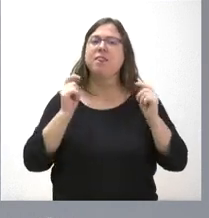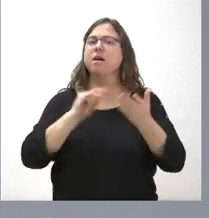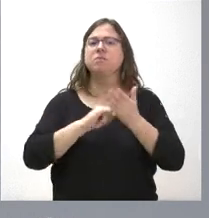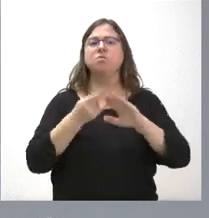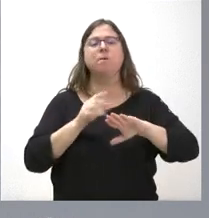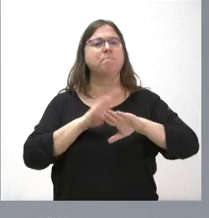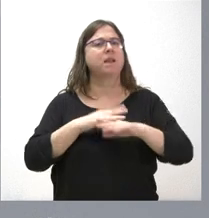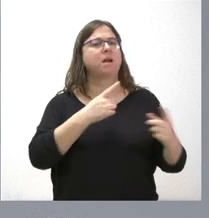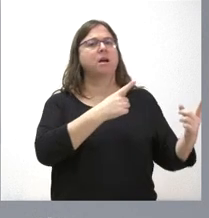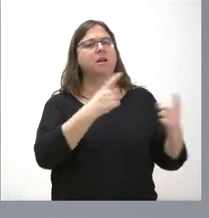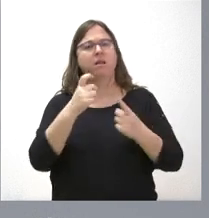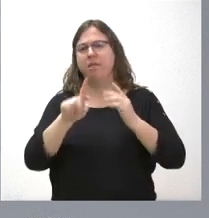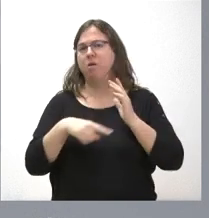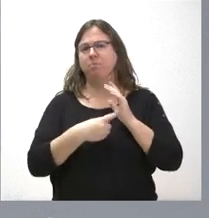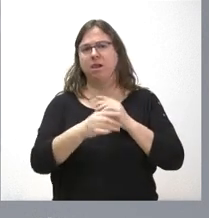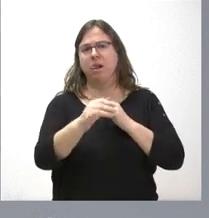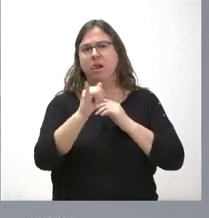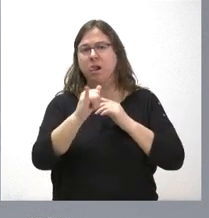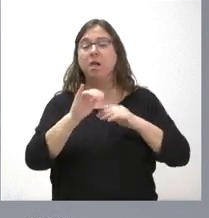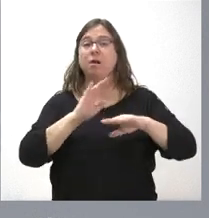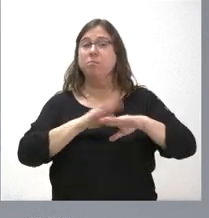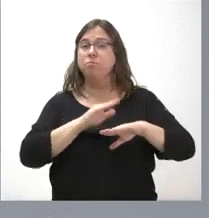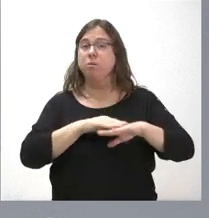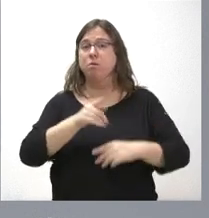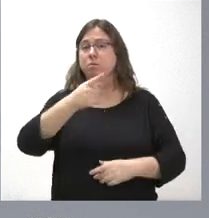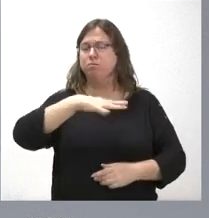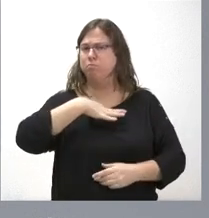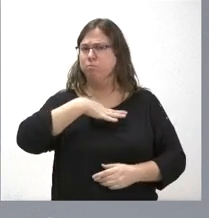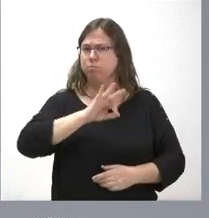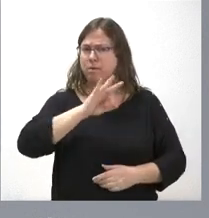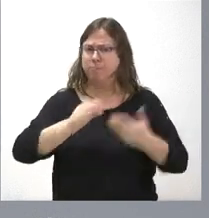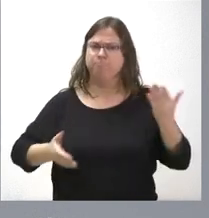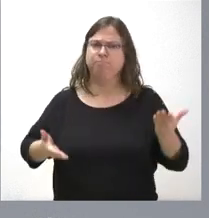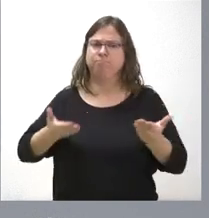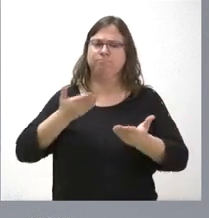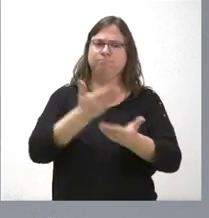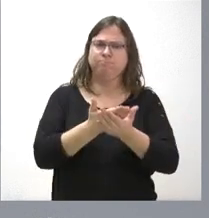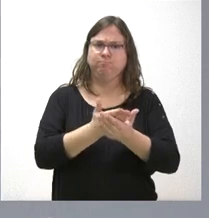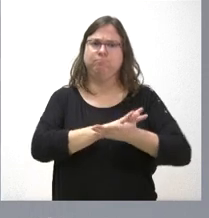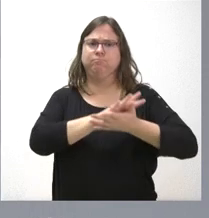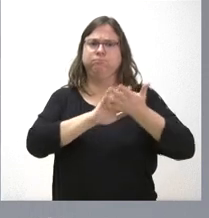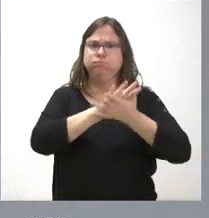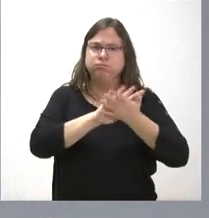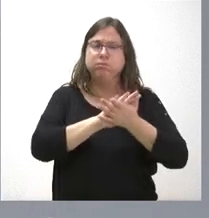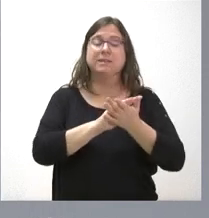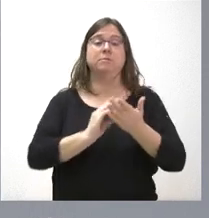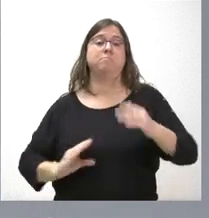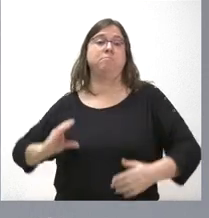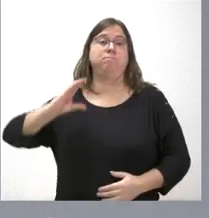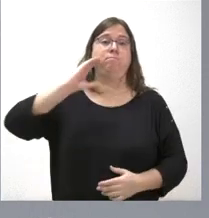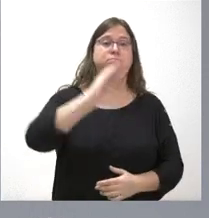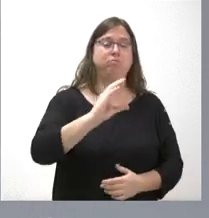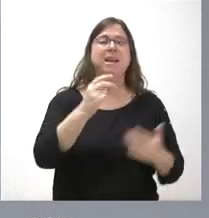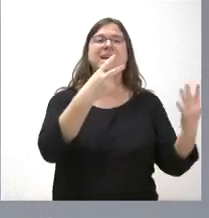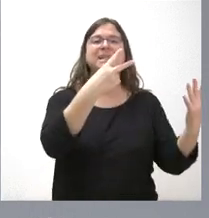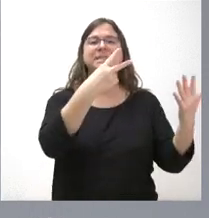necesidades que puedan tener y que para ello pone encima de la mesa más de 700 millones de